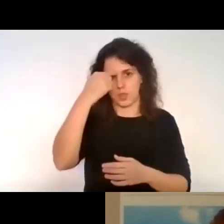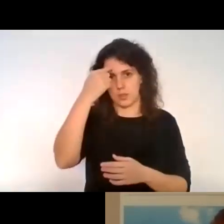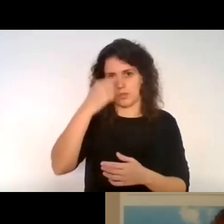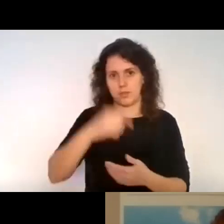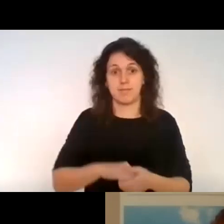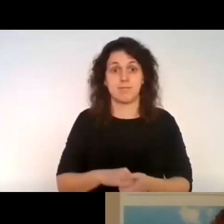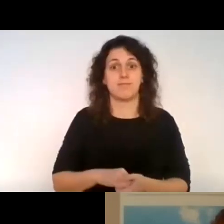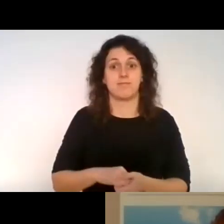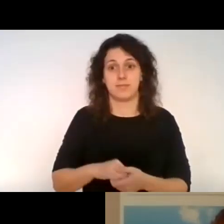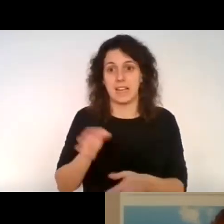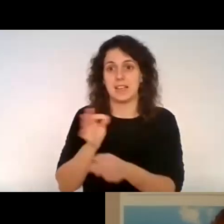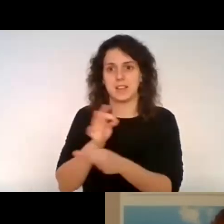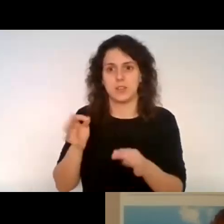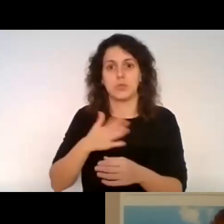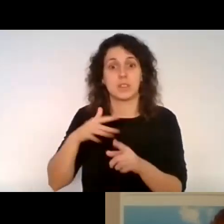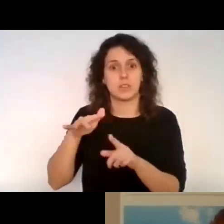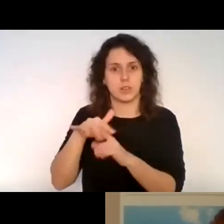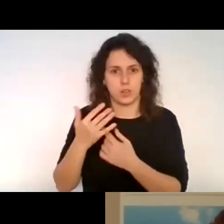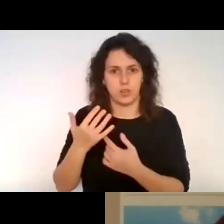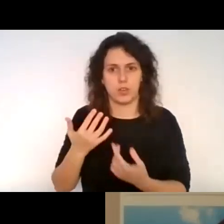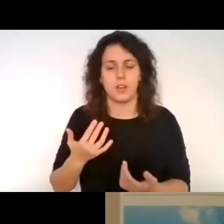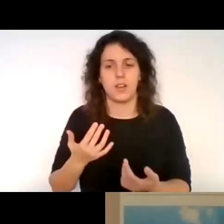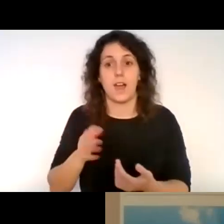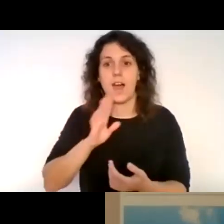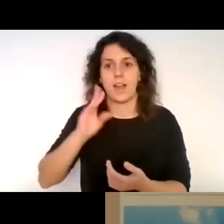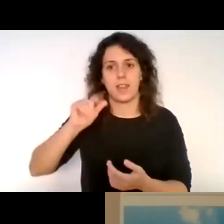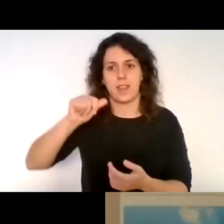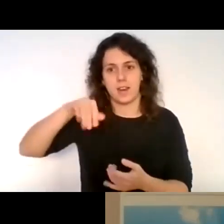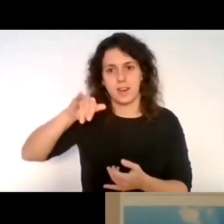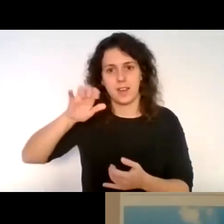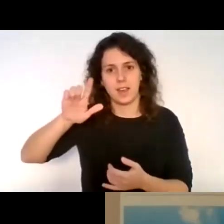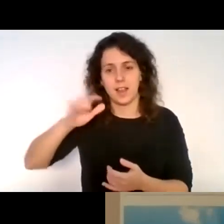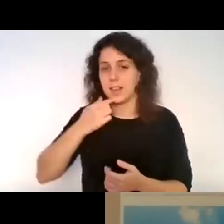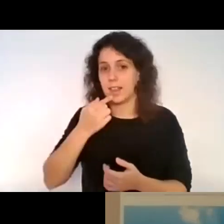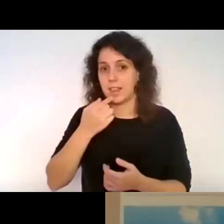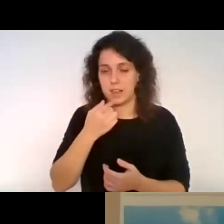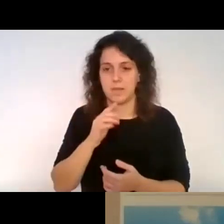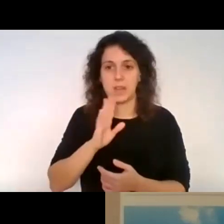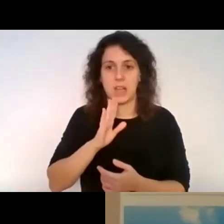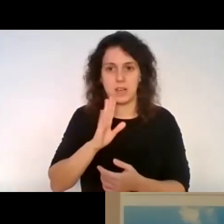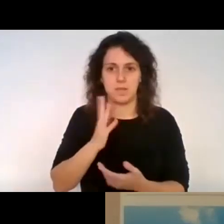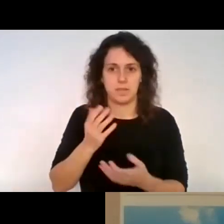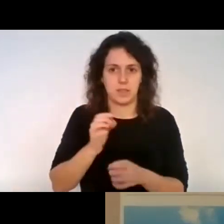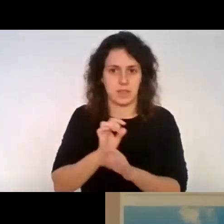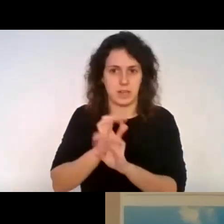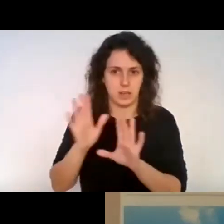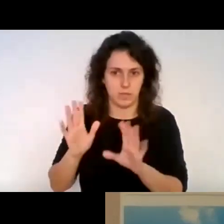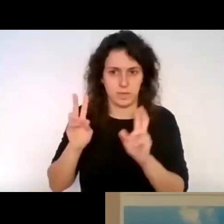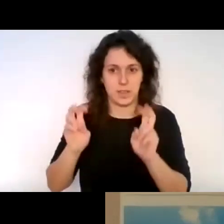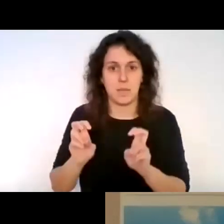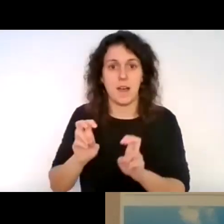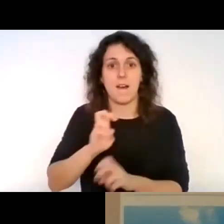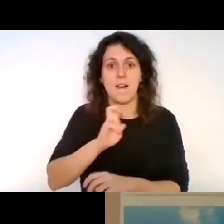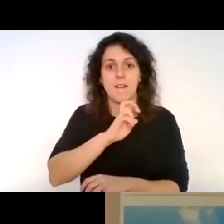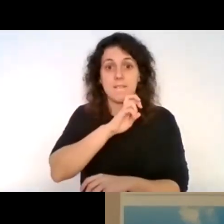Exacto. En el caso nuestro, bueno, como decía el Daniel, claro, los valores de